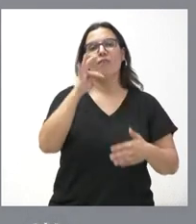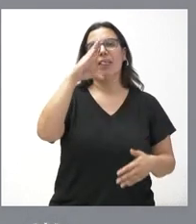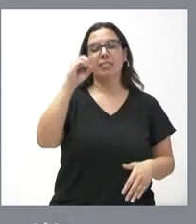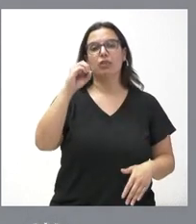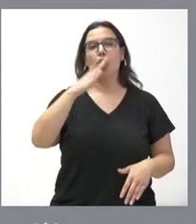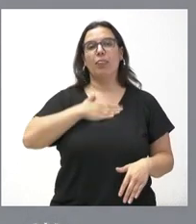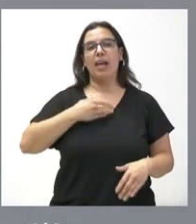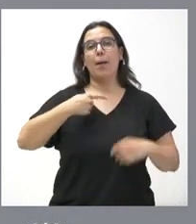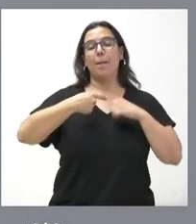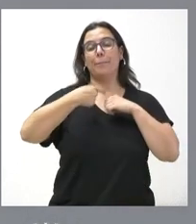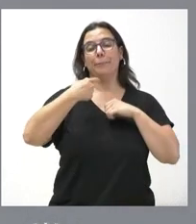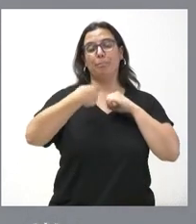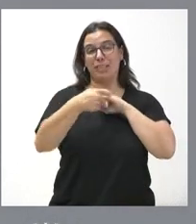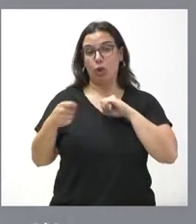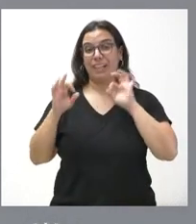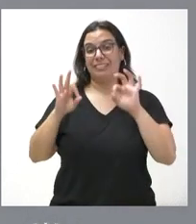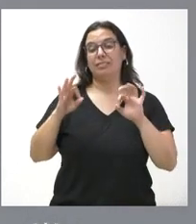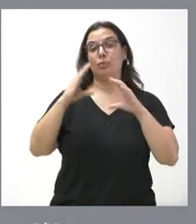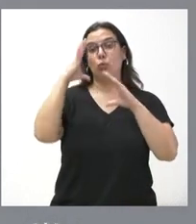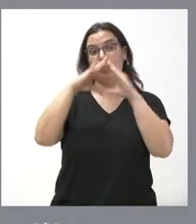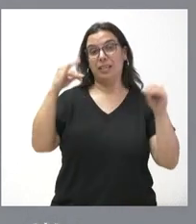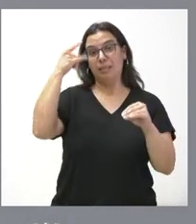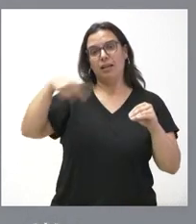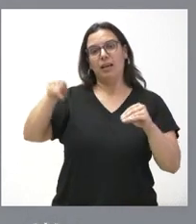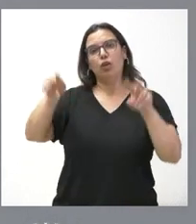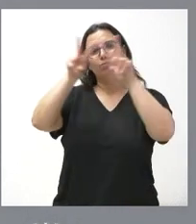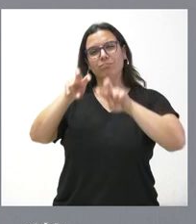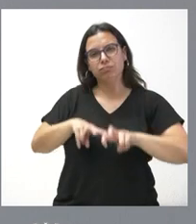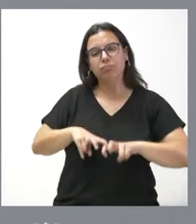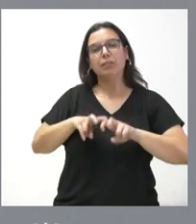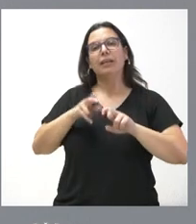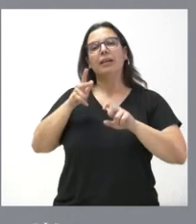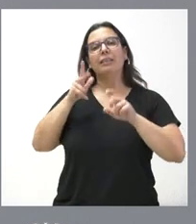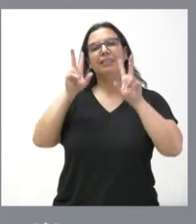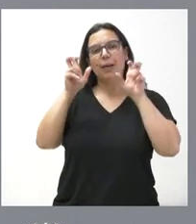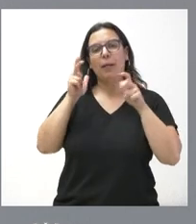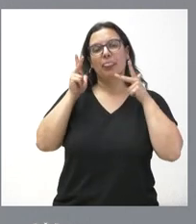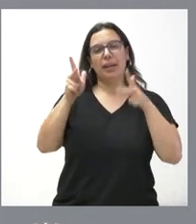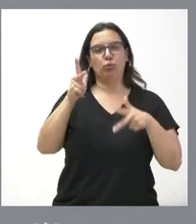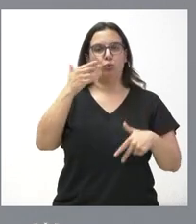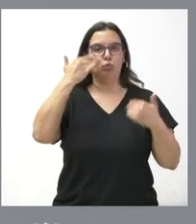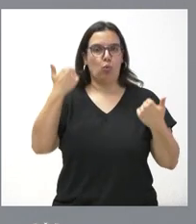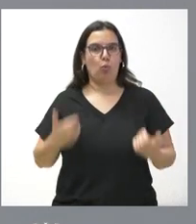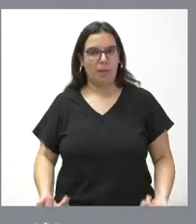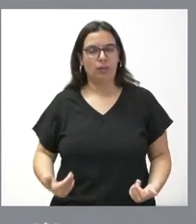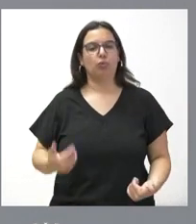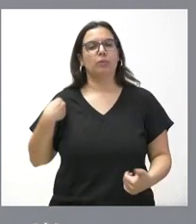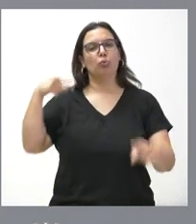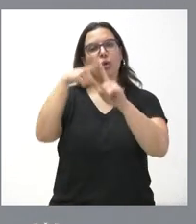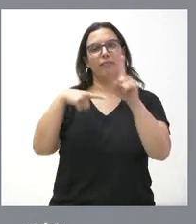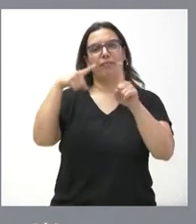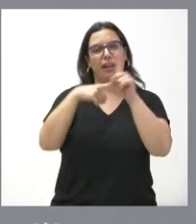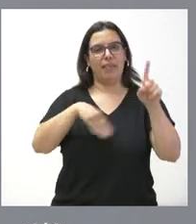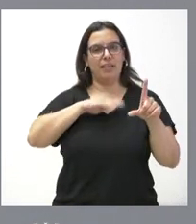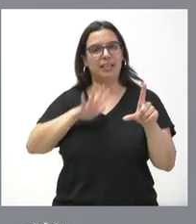Salamanca, que va a investigar en derechos humanos, que es un claro compromiso de la Junta de Castilla y León, referencia dentro del conjunto de